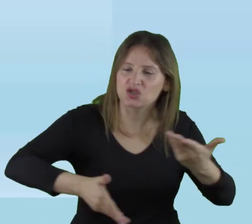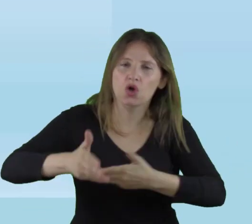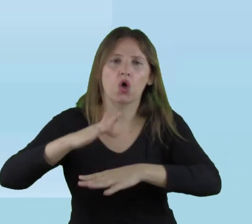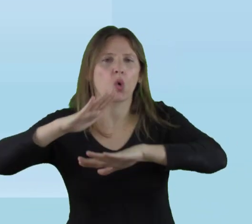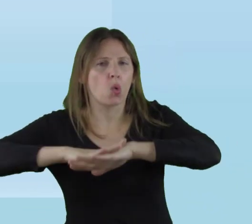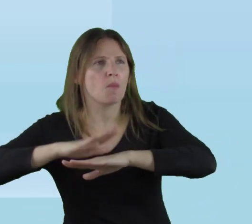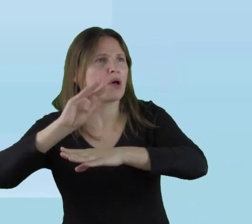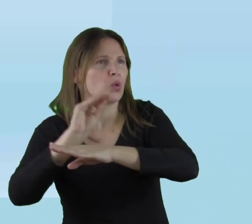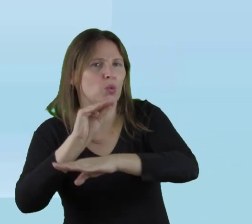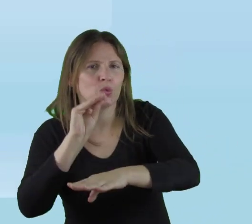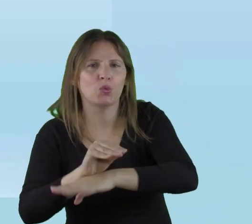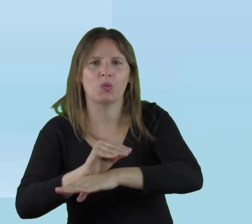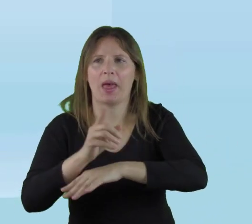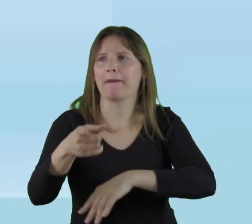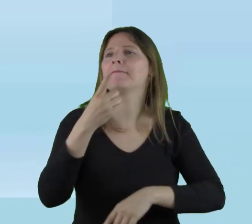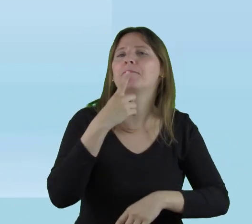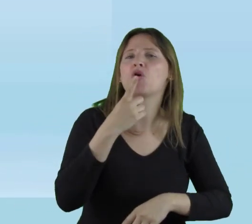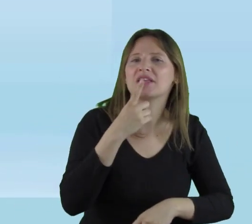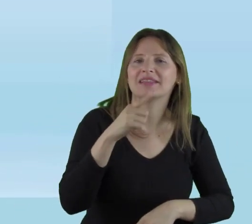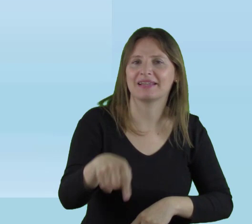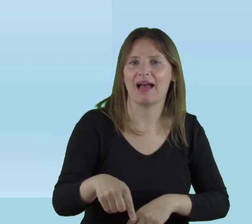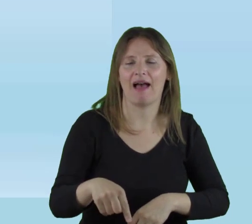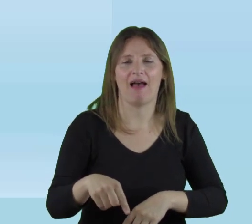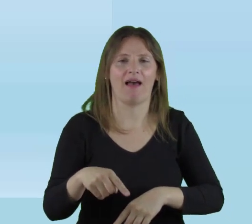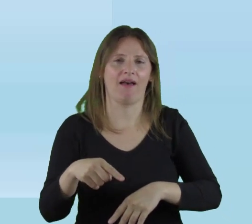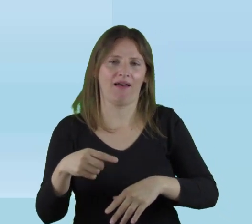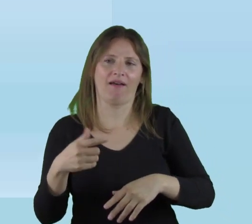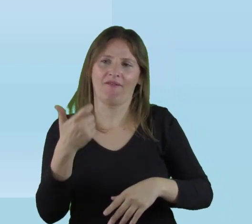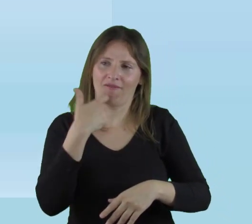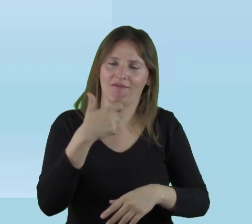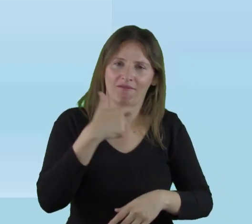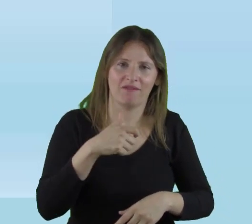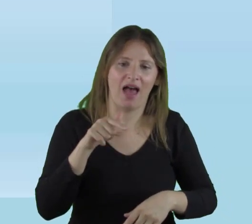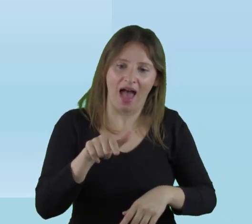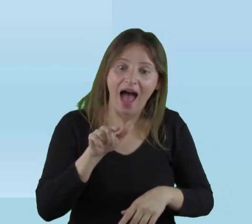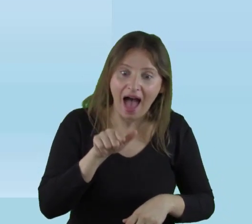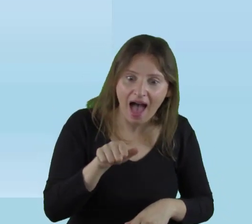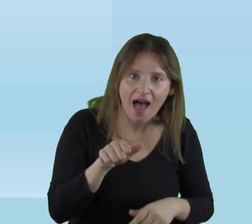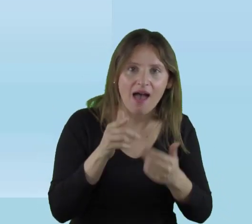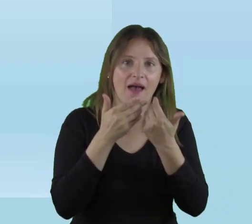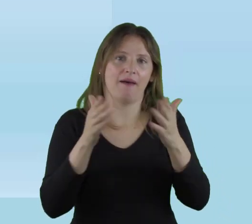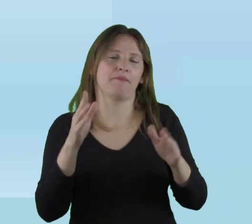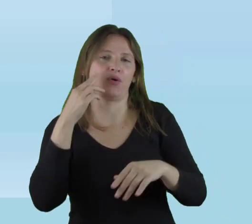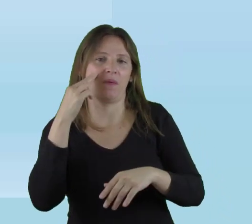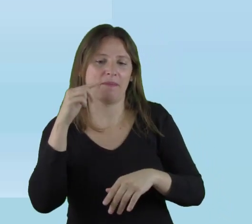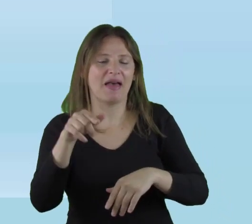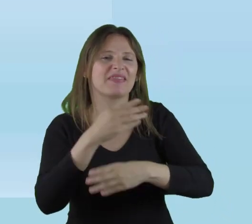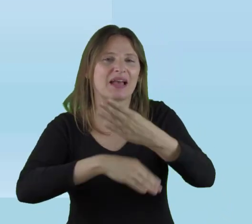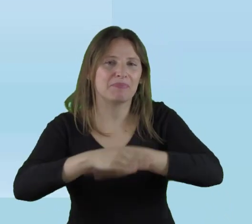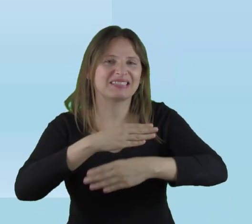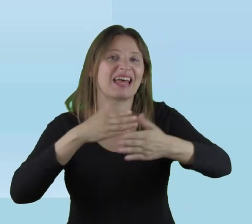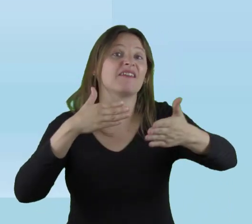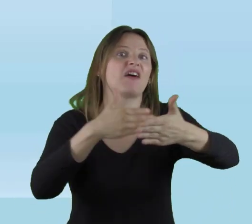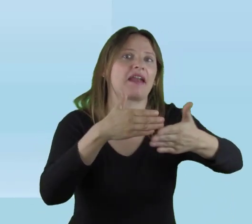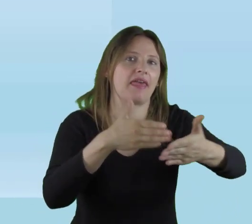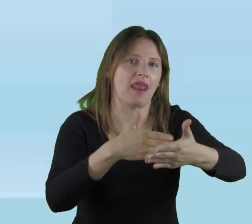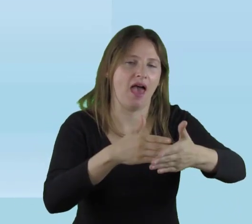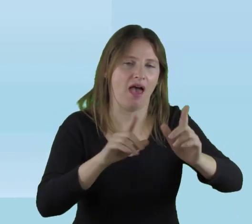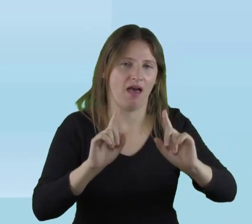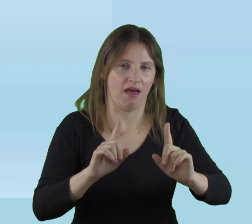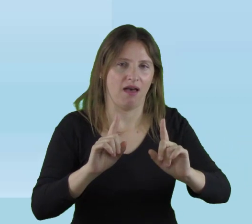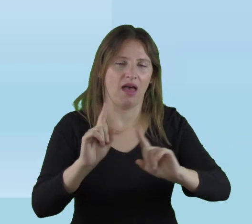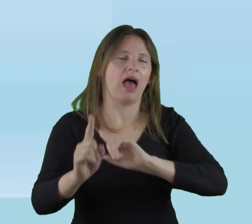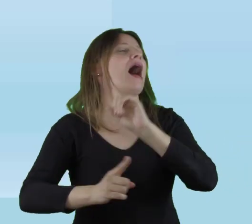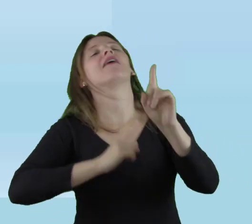en la cultura, en las políticas institucionales. Ahí está la discapacidad como barrera.